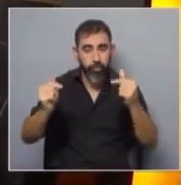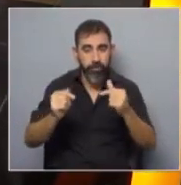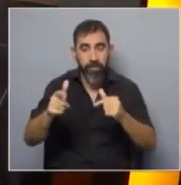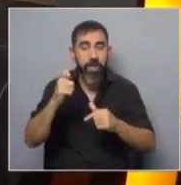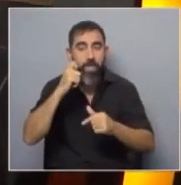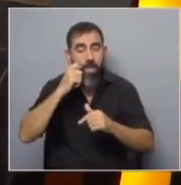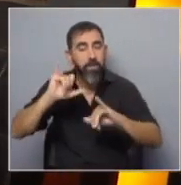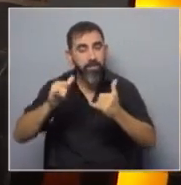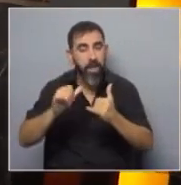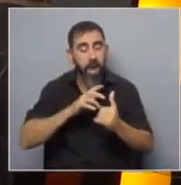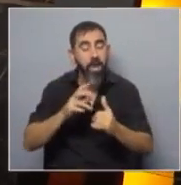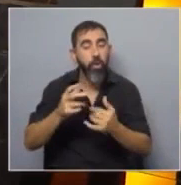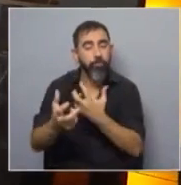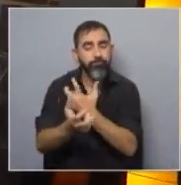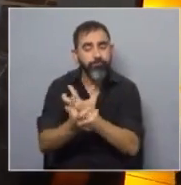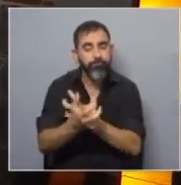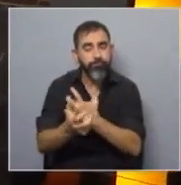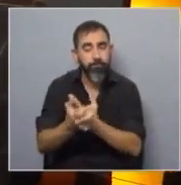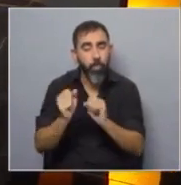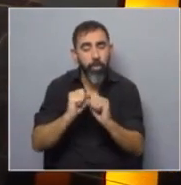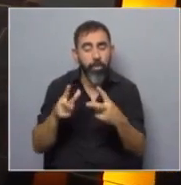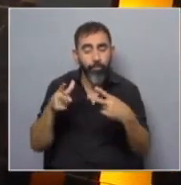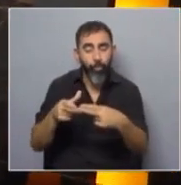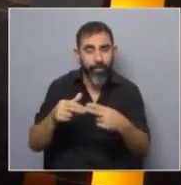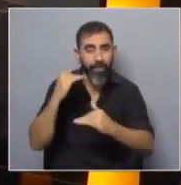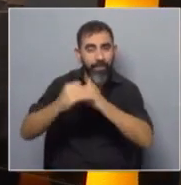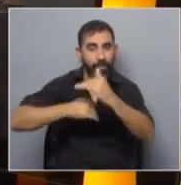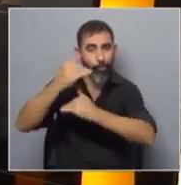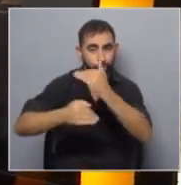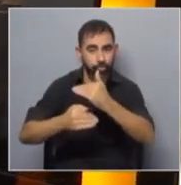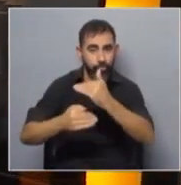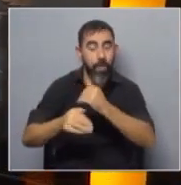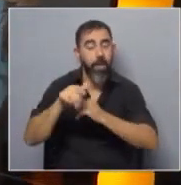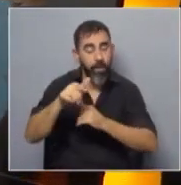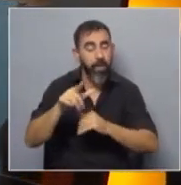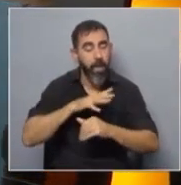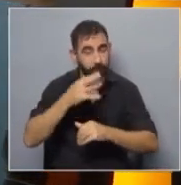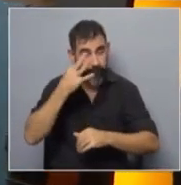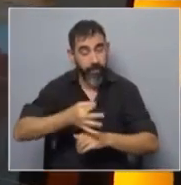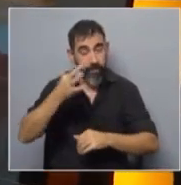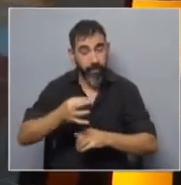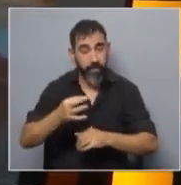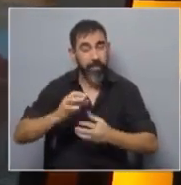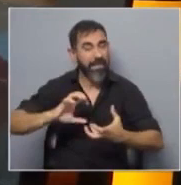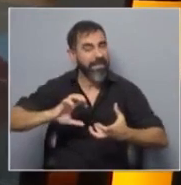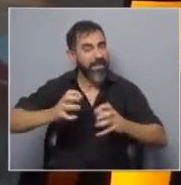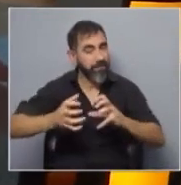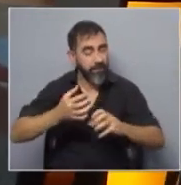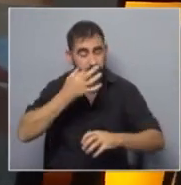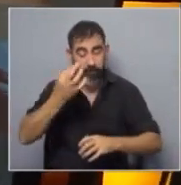edad ya empiezan a aparecer tóxicos que van a interrumpir su desarrollo. Entonces, ahí es donde para mí aparece la crisis